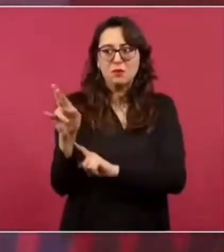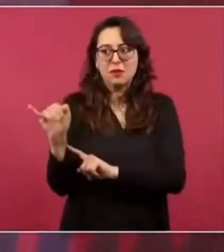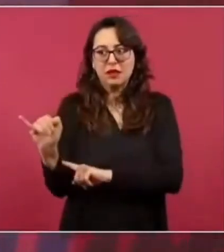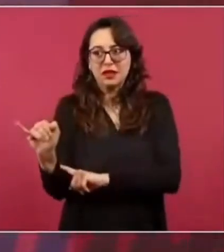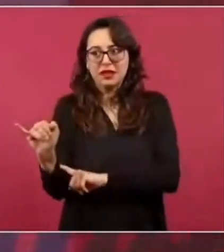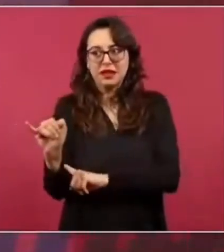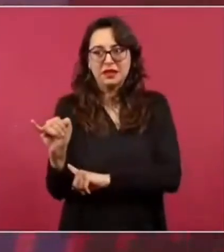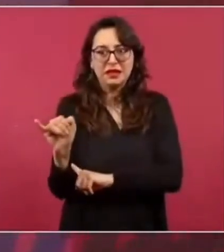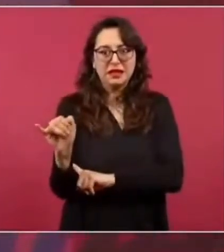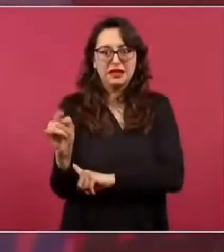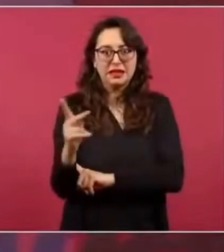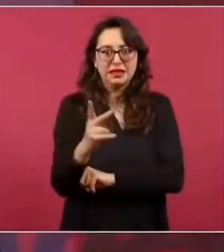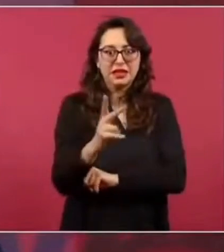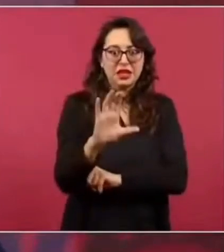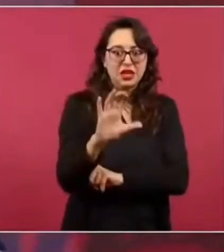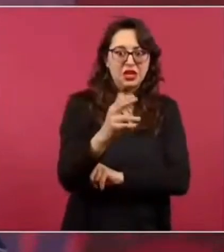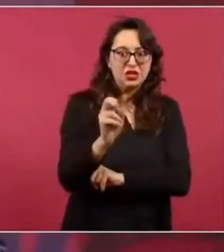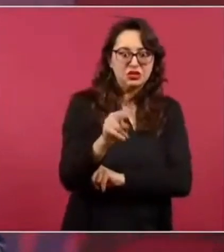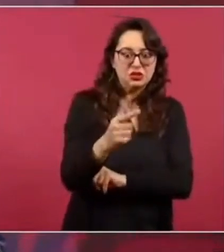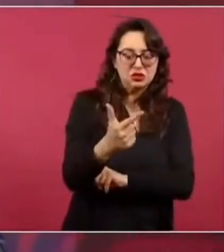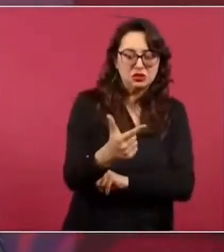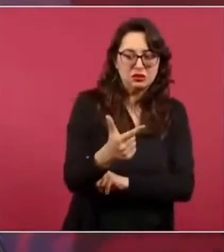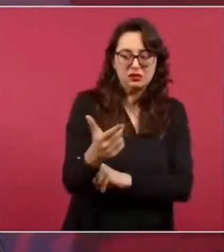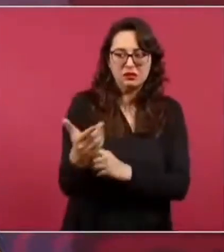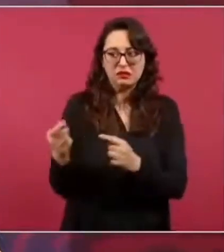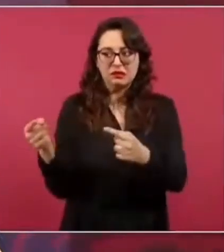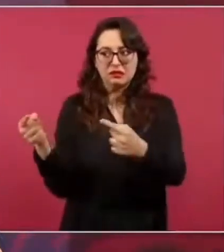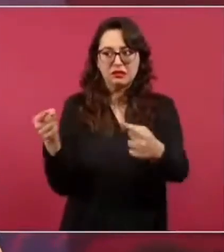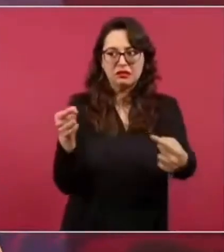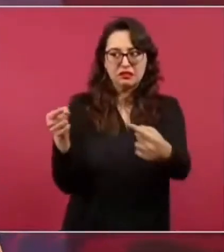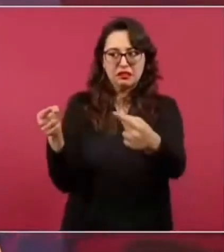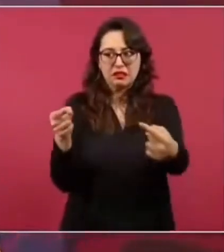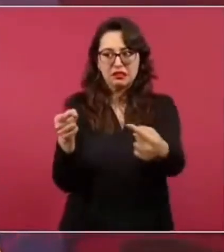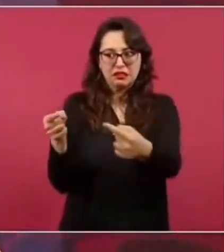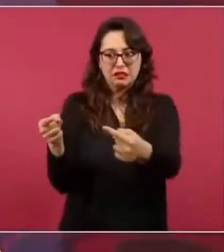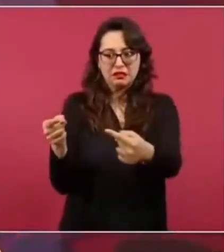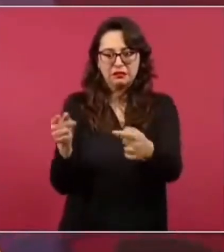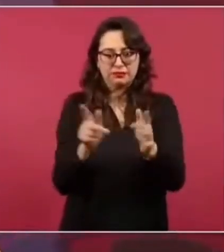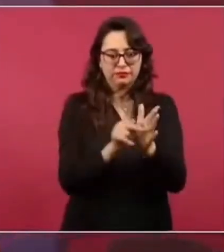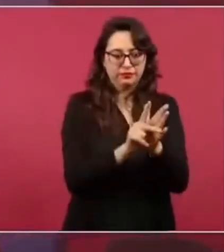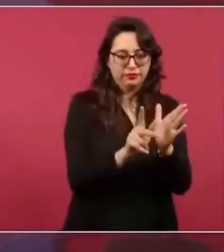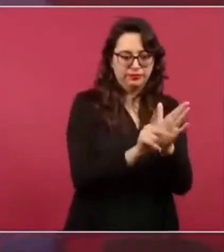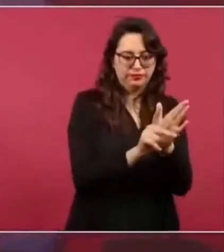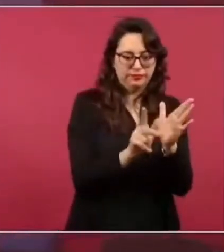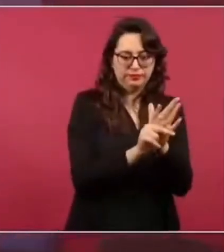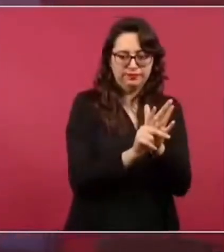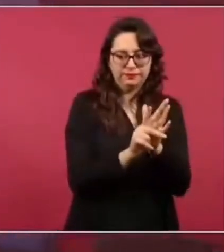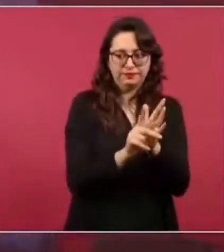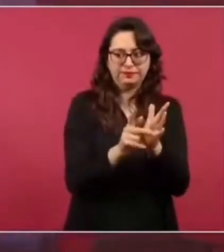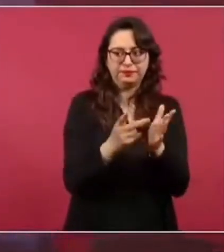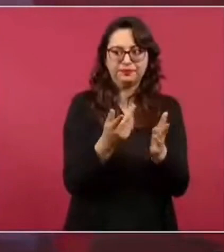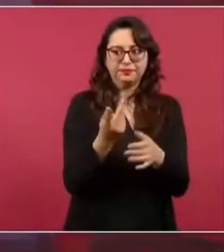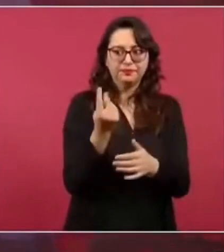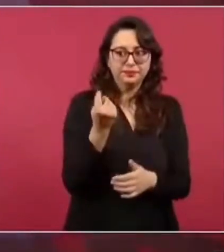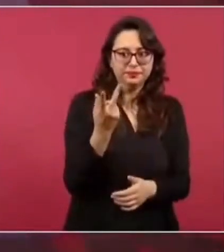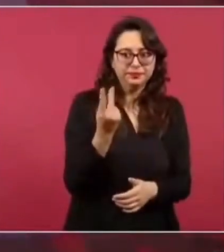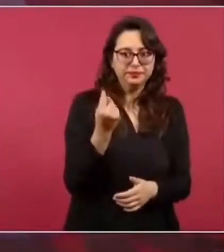optar entre Chón y Alejandro Moreno